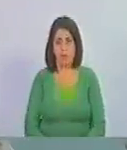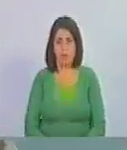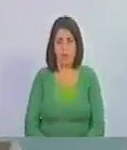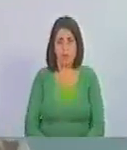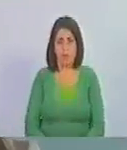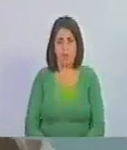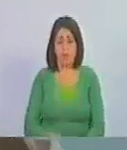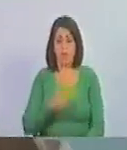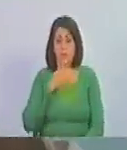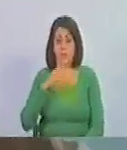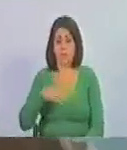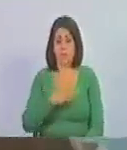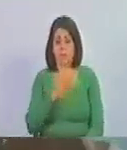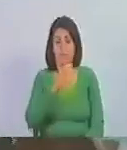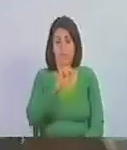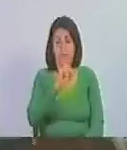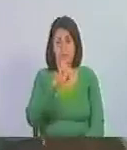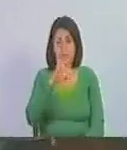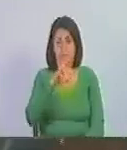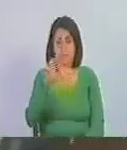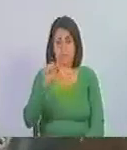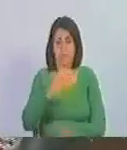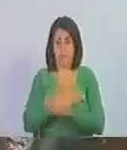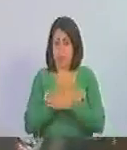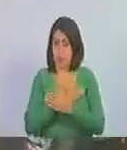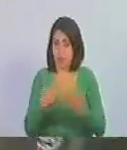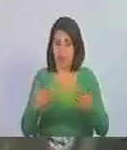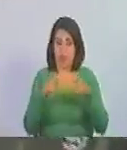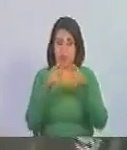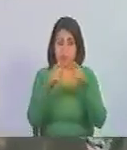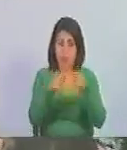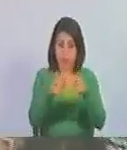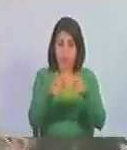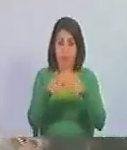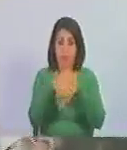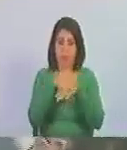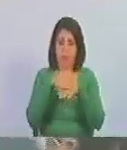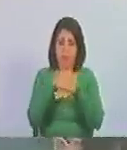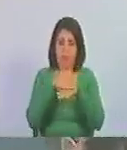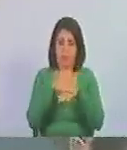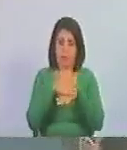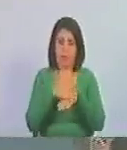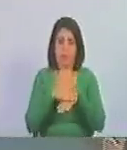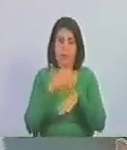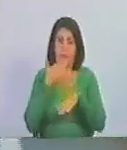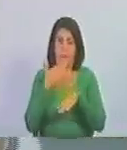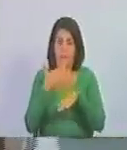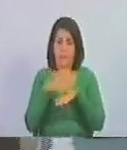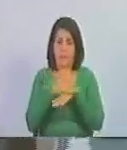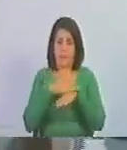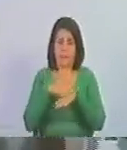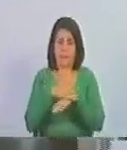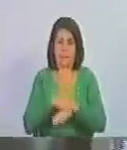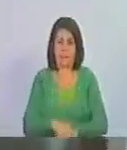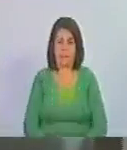como dice la canción de Serrat sería un gesto por su parte que pidan disculpas